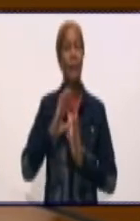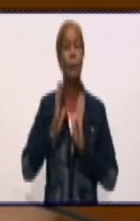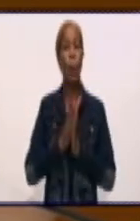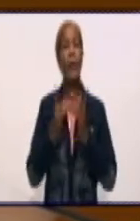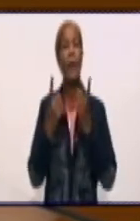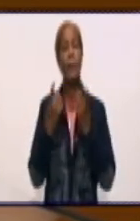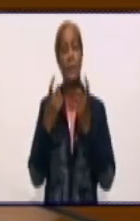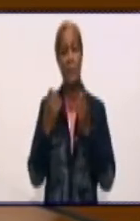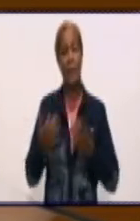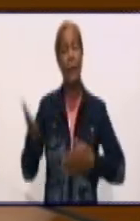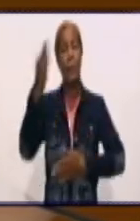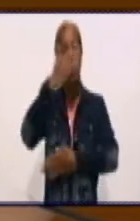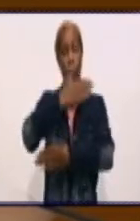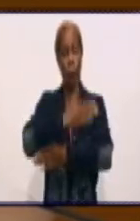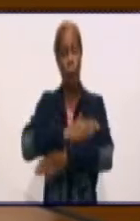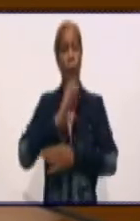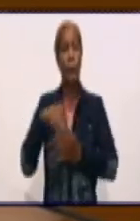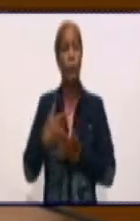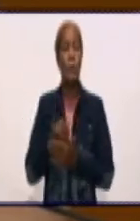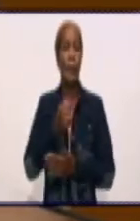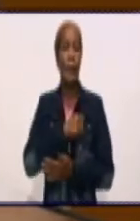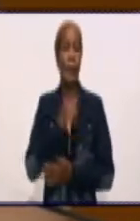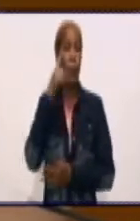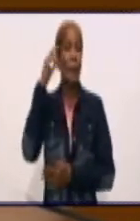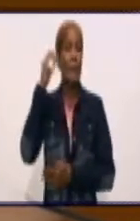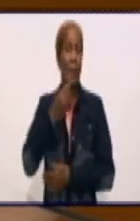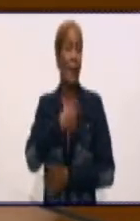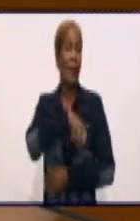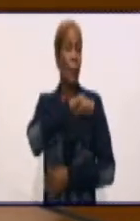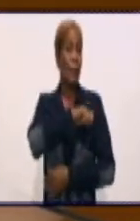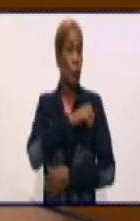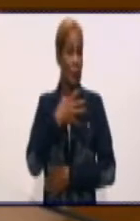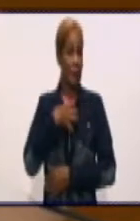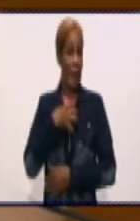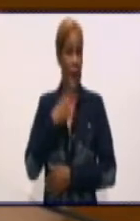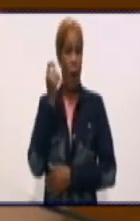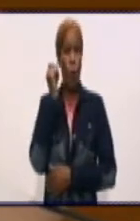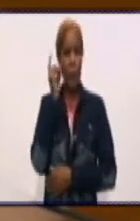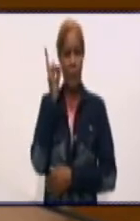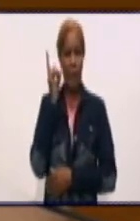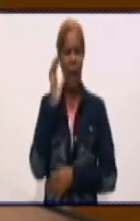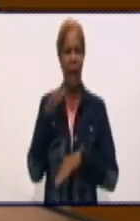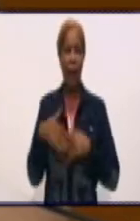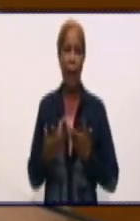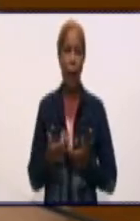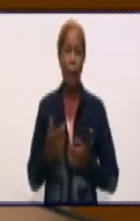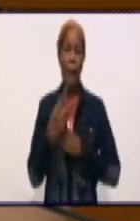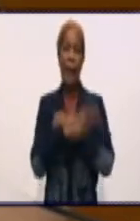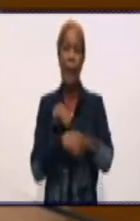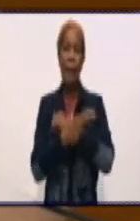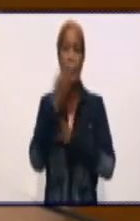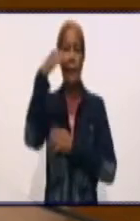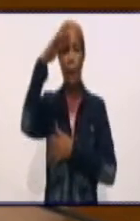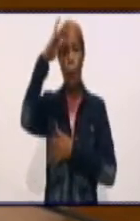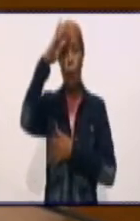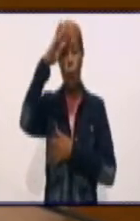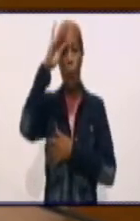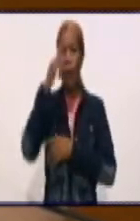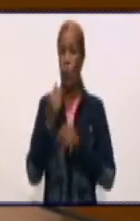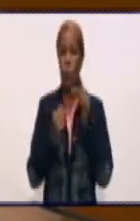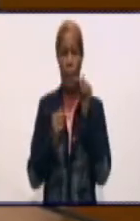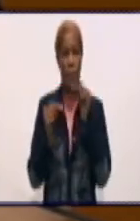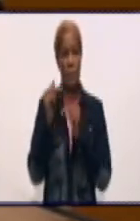la población tenga una idea, el país, el país, es una premisa para el país, para los principales